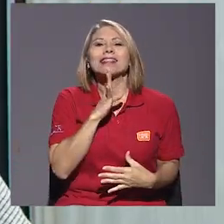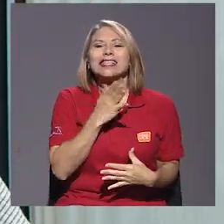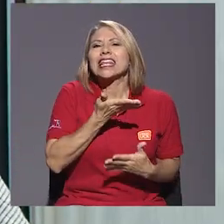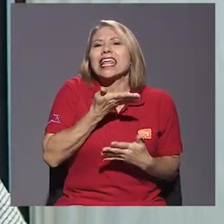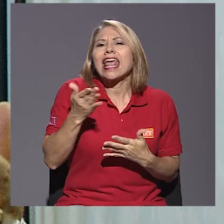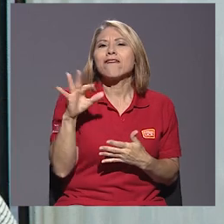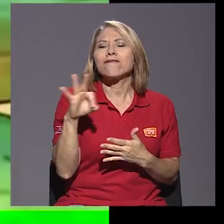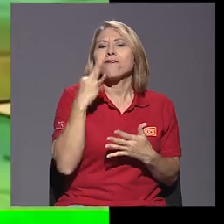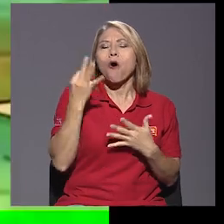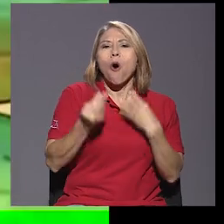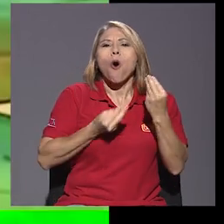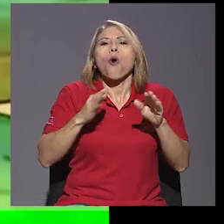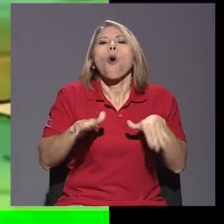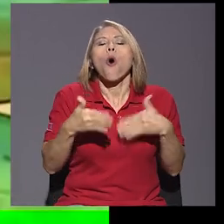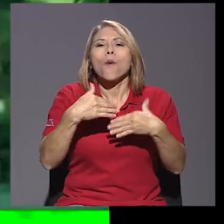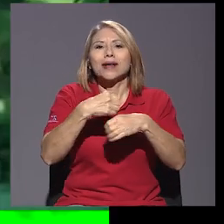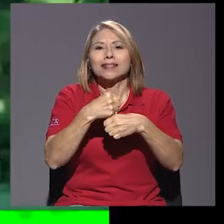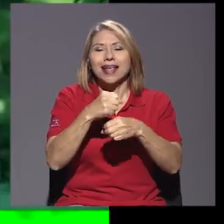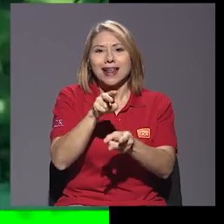posición tomar.